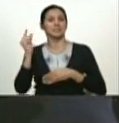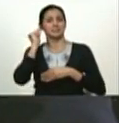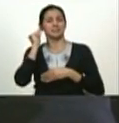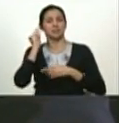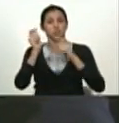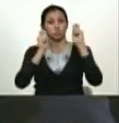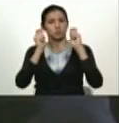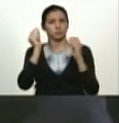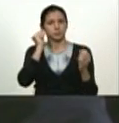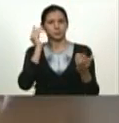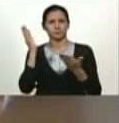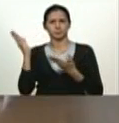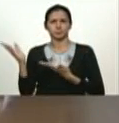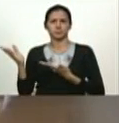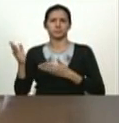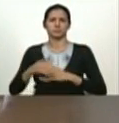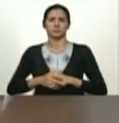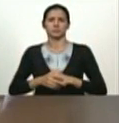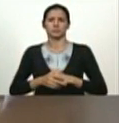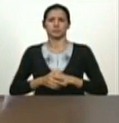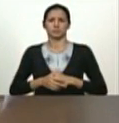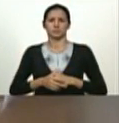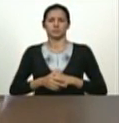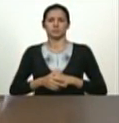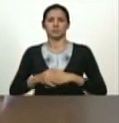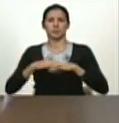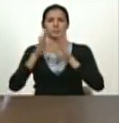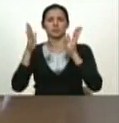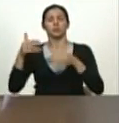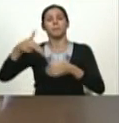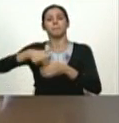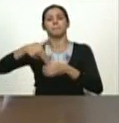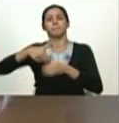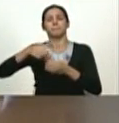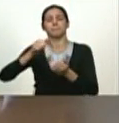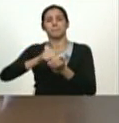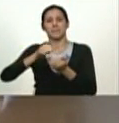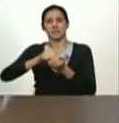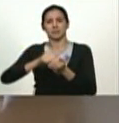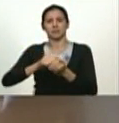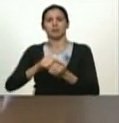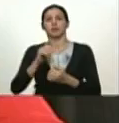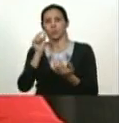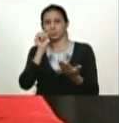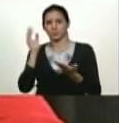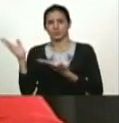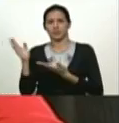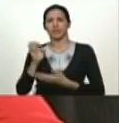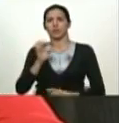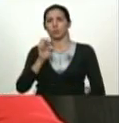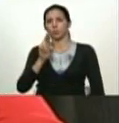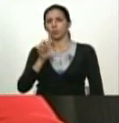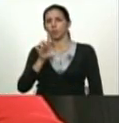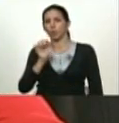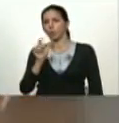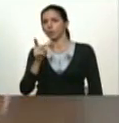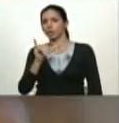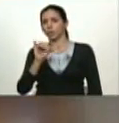Marleni Contreras ministro de petróleo y minería Eulogio del Pino están todos ¿verdad?